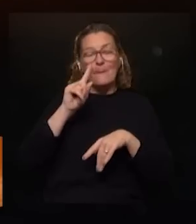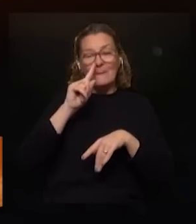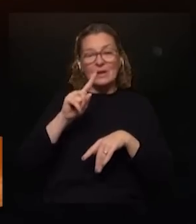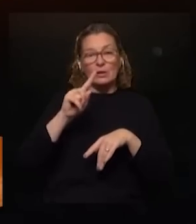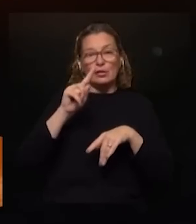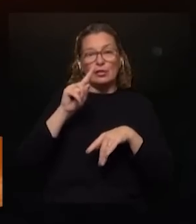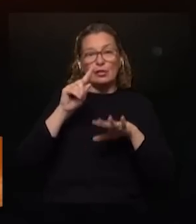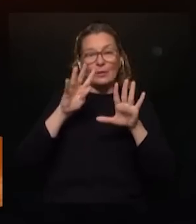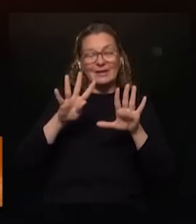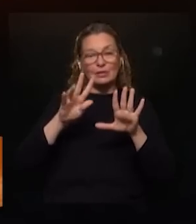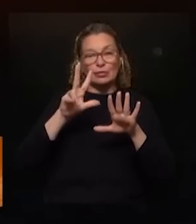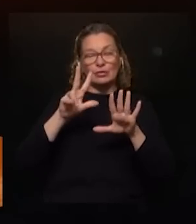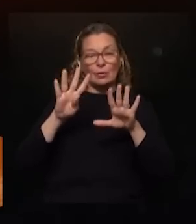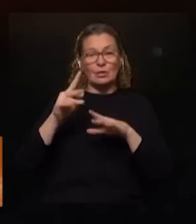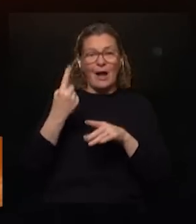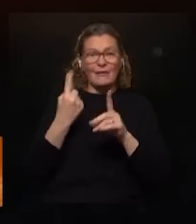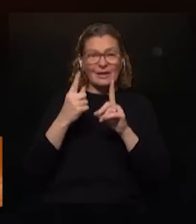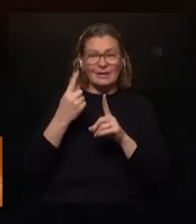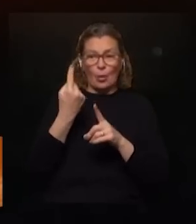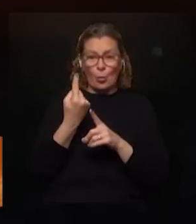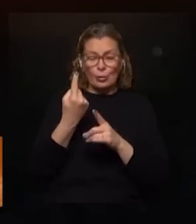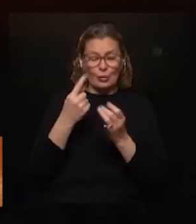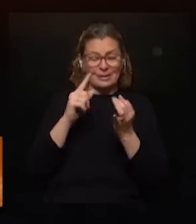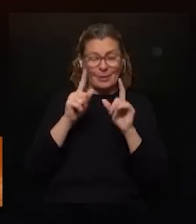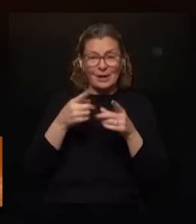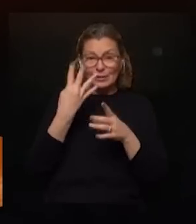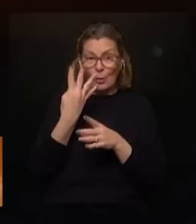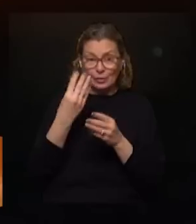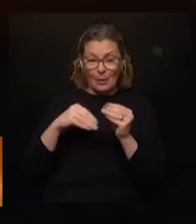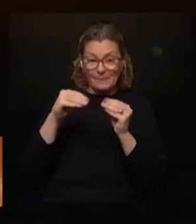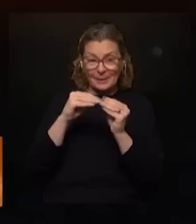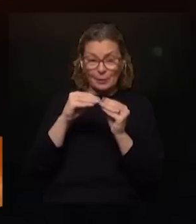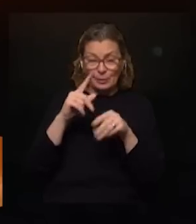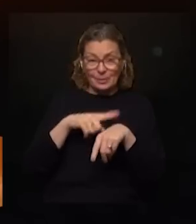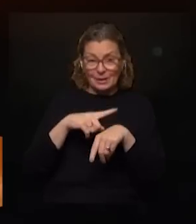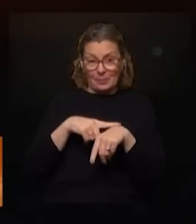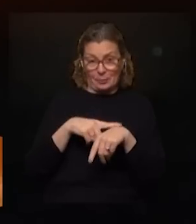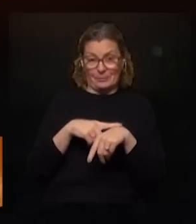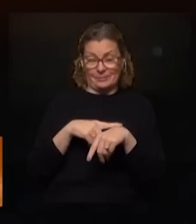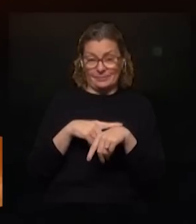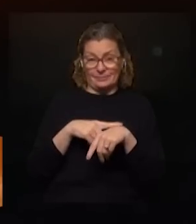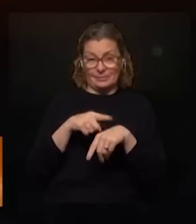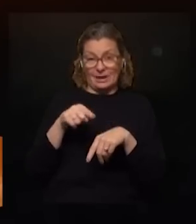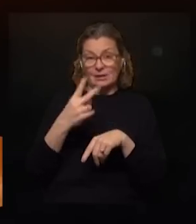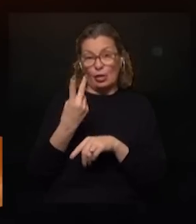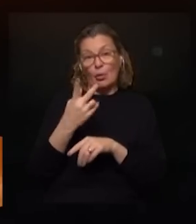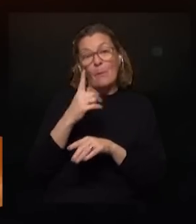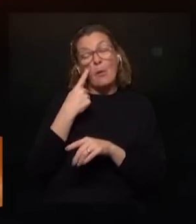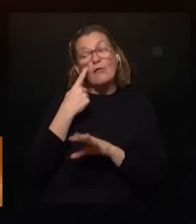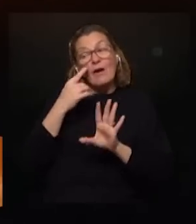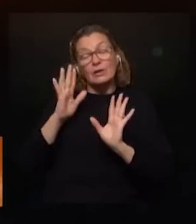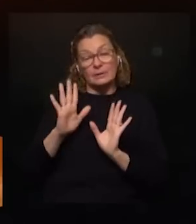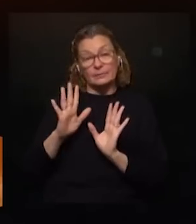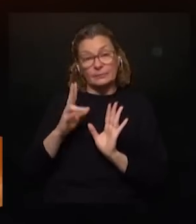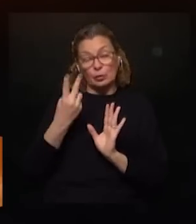las demás elecciones ha habido desde uno hasta cuatro así que esta probablemente haya dos los